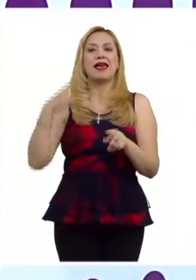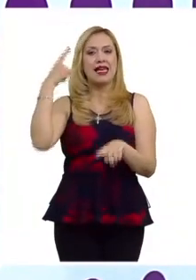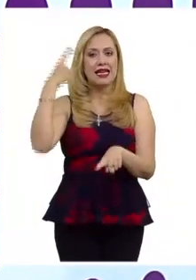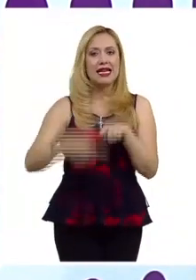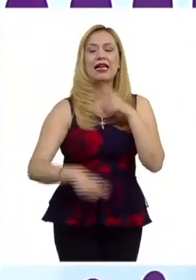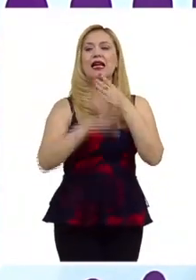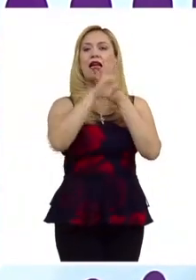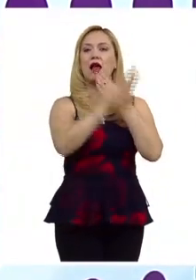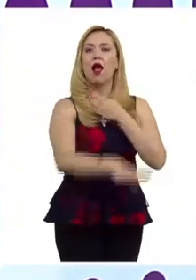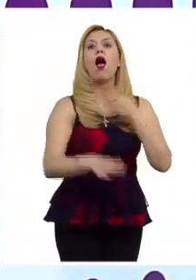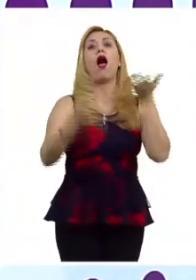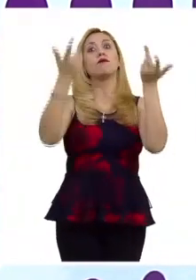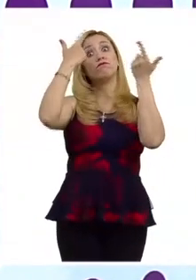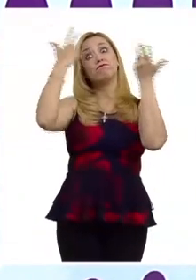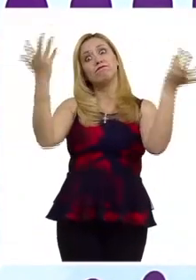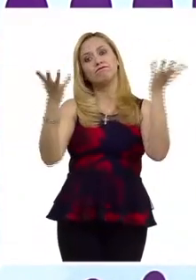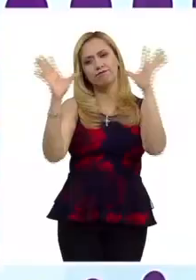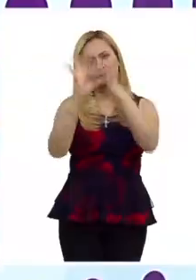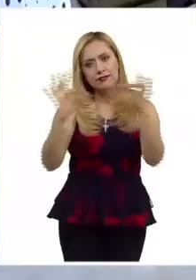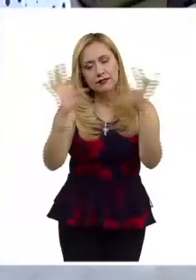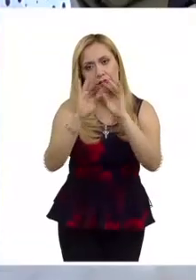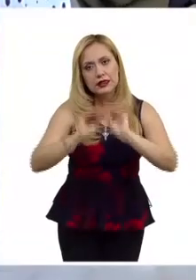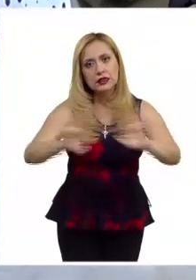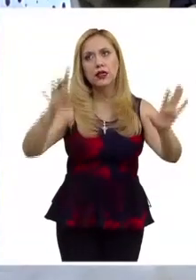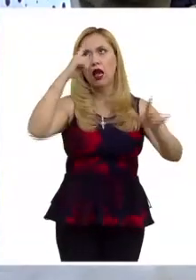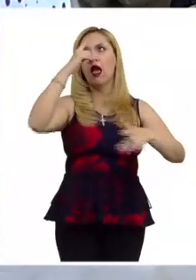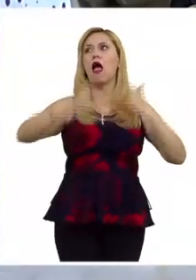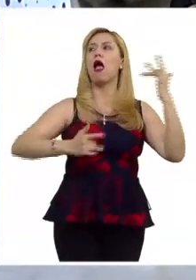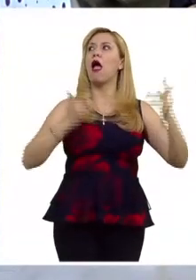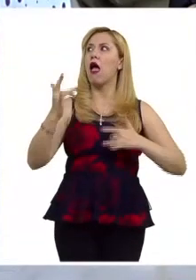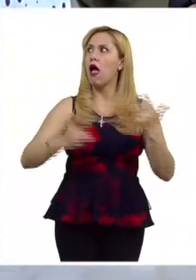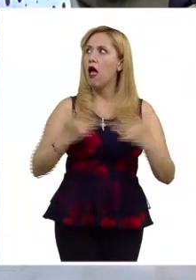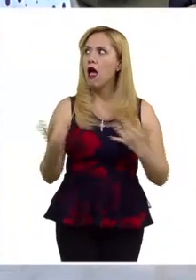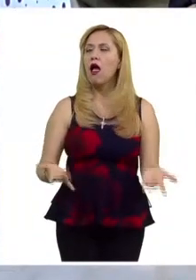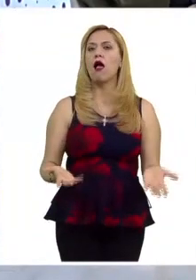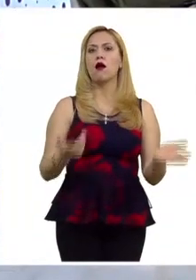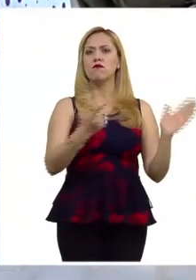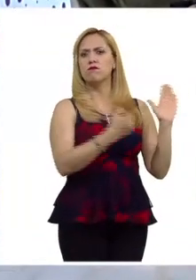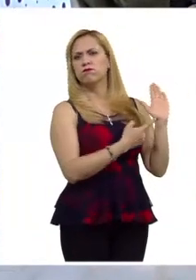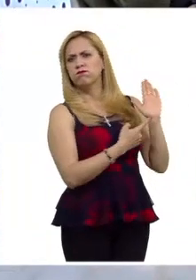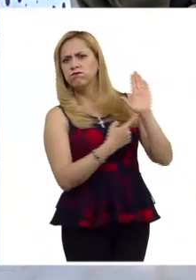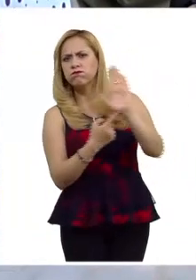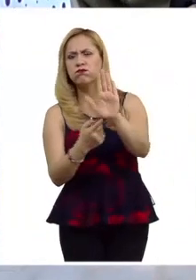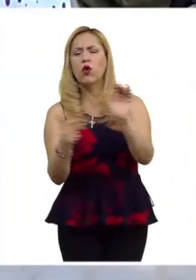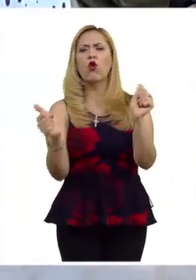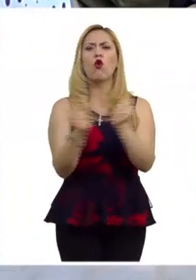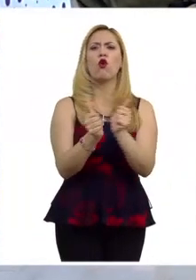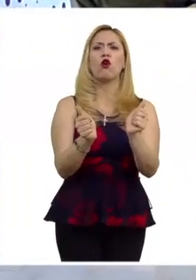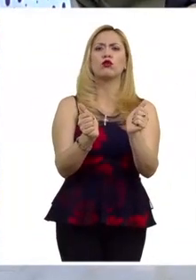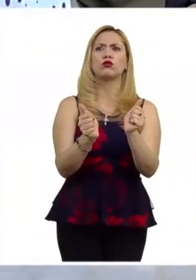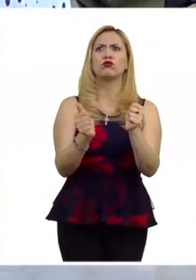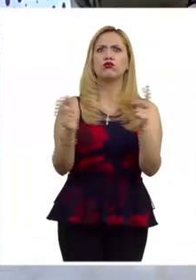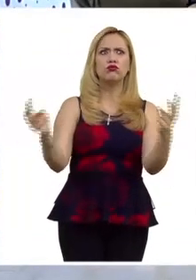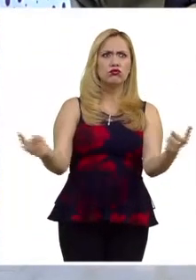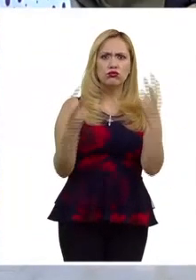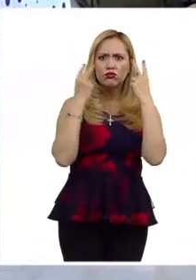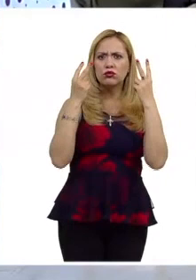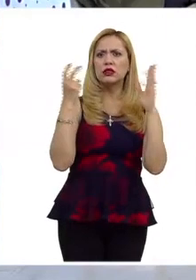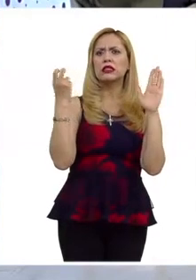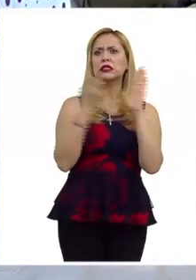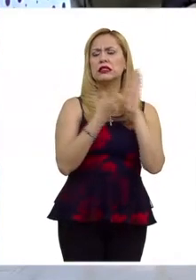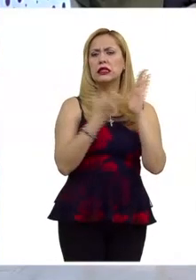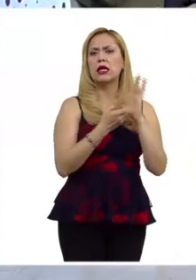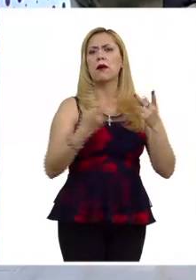sensibilización, las contras narrativas y la exhibición pública mediante la conversación pública de estas